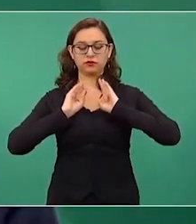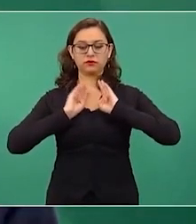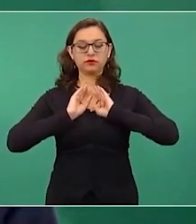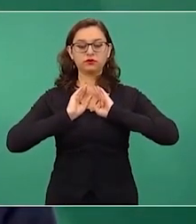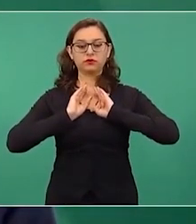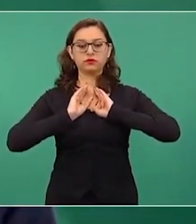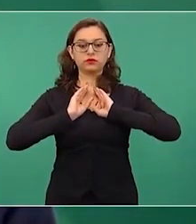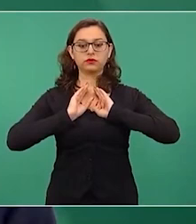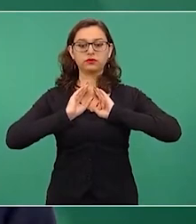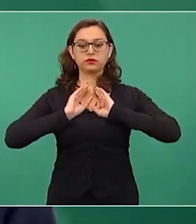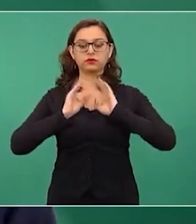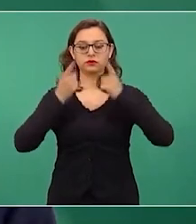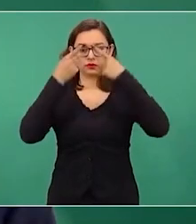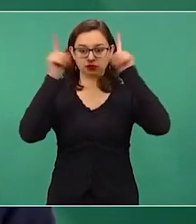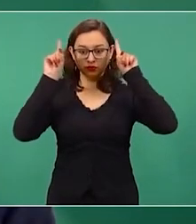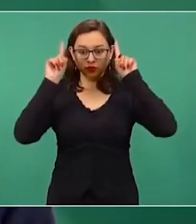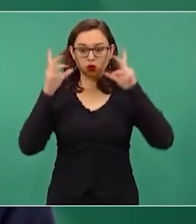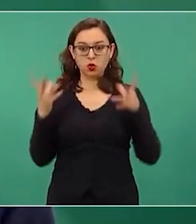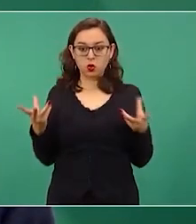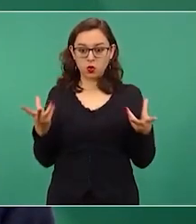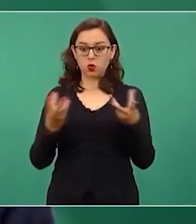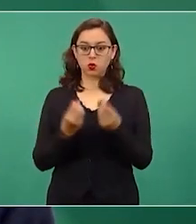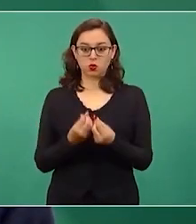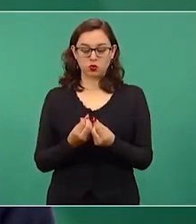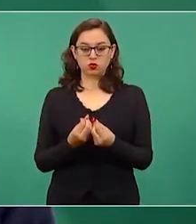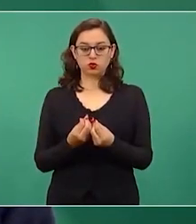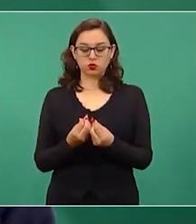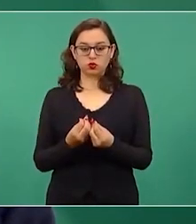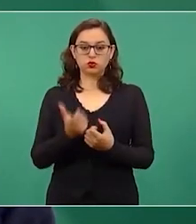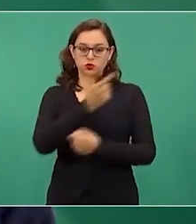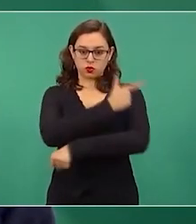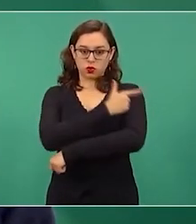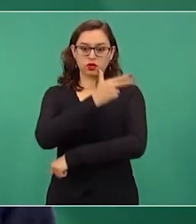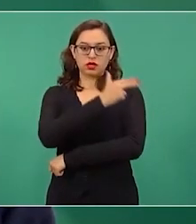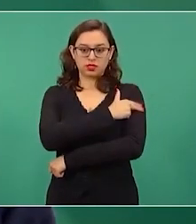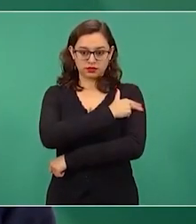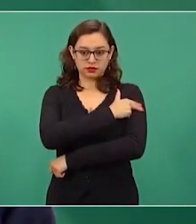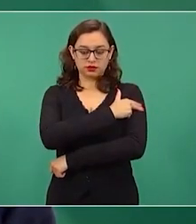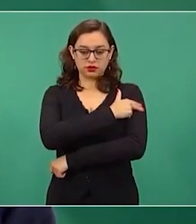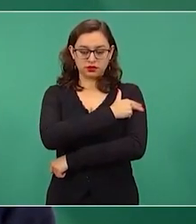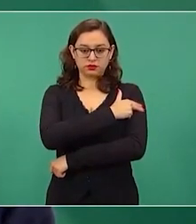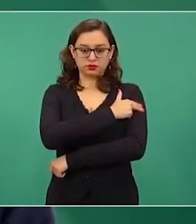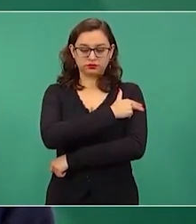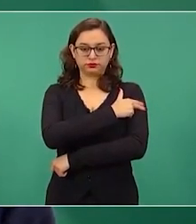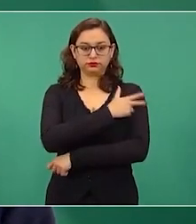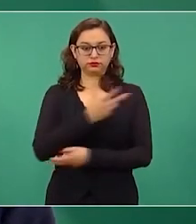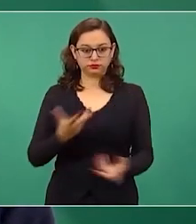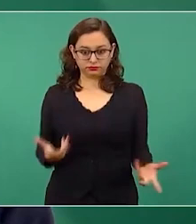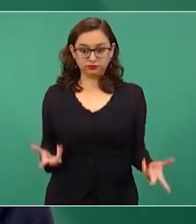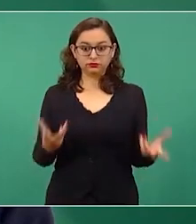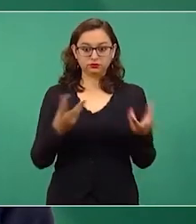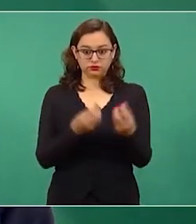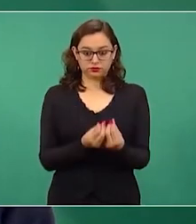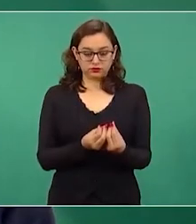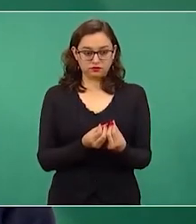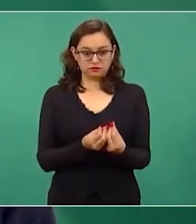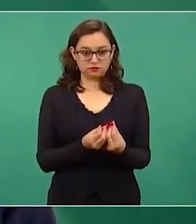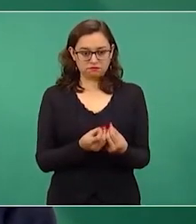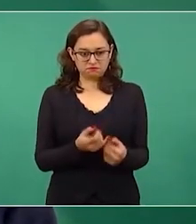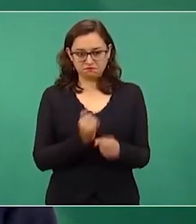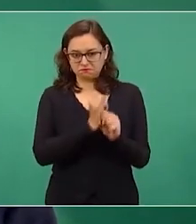de las fuerzas armadas de la Guardia Nacional ya se logró detener